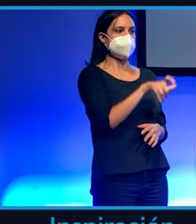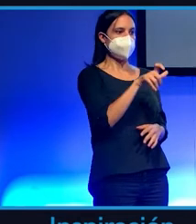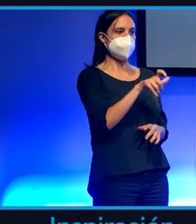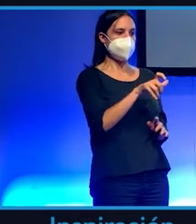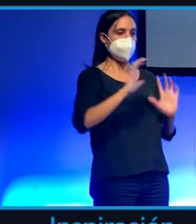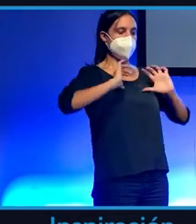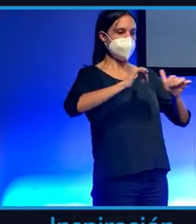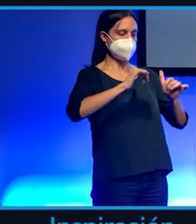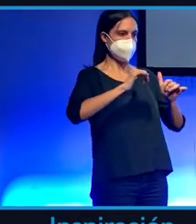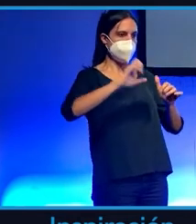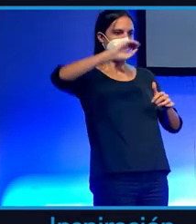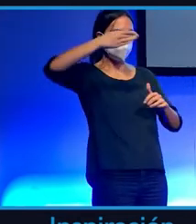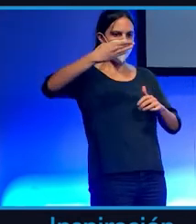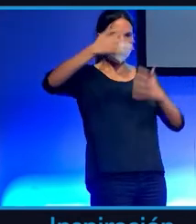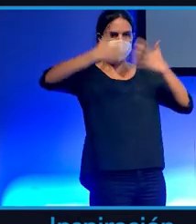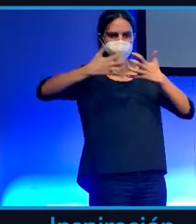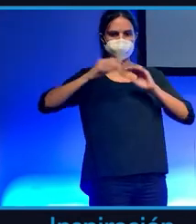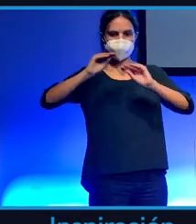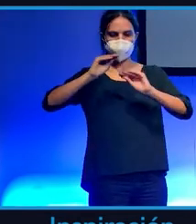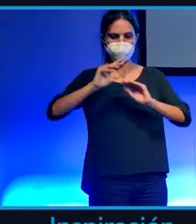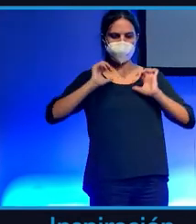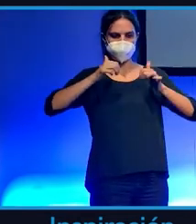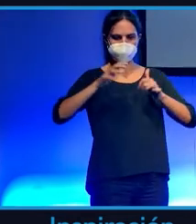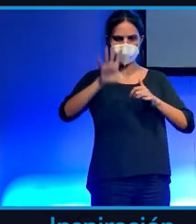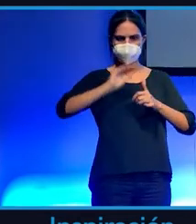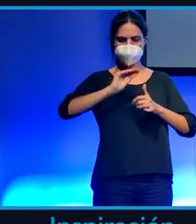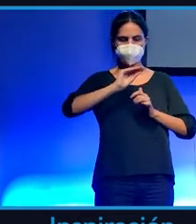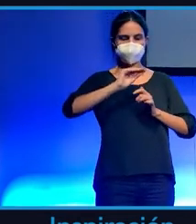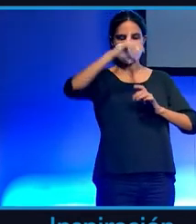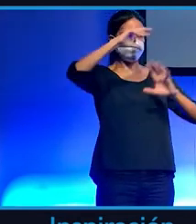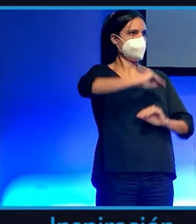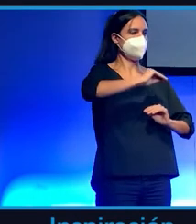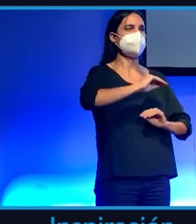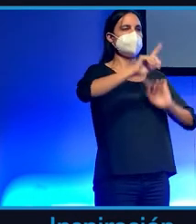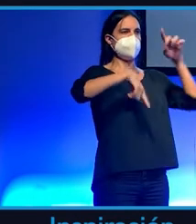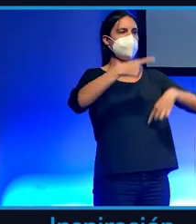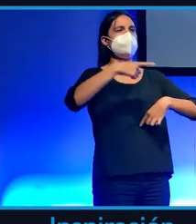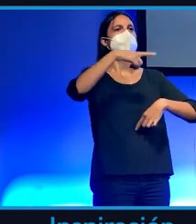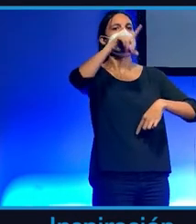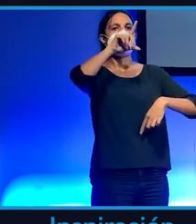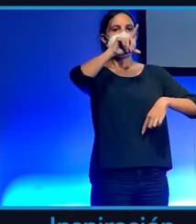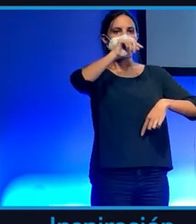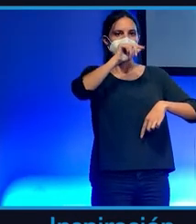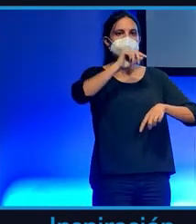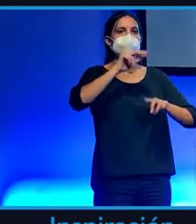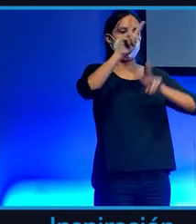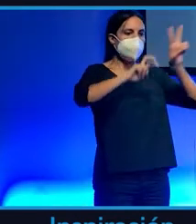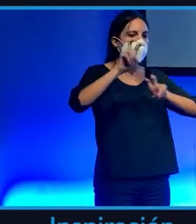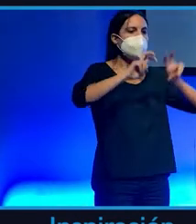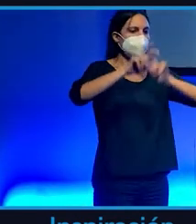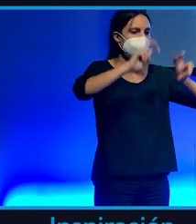cómo funciona Bitcoin y cuál es este concepto. Empecé a tuitear sobre Bitcoin en el año 2013. Me atreví